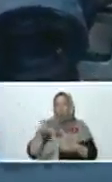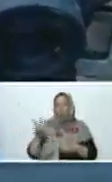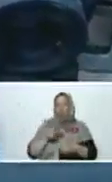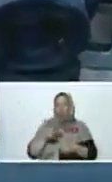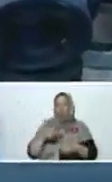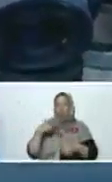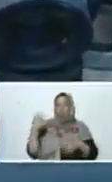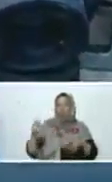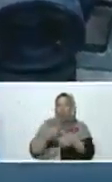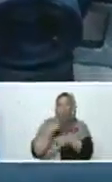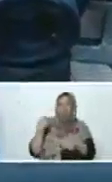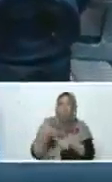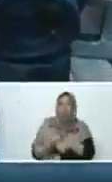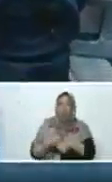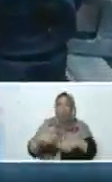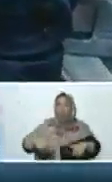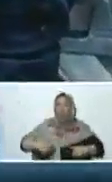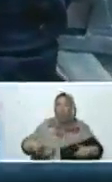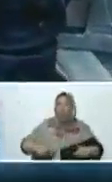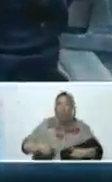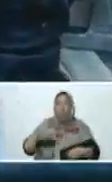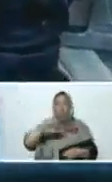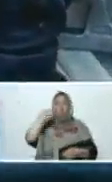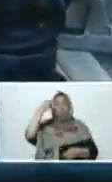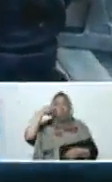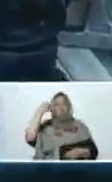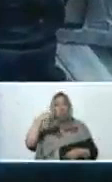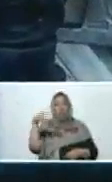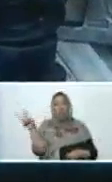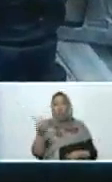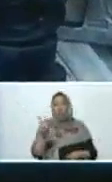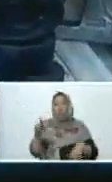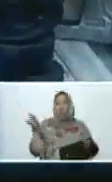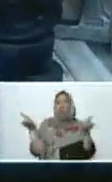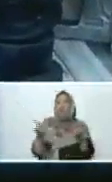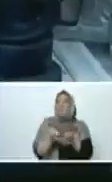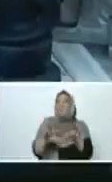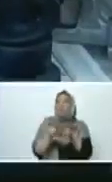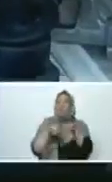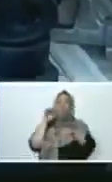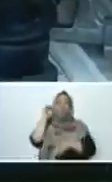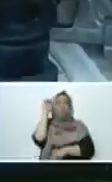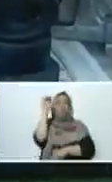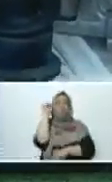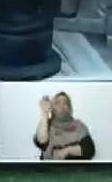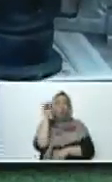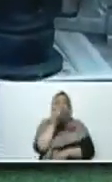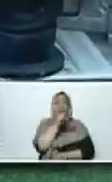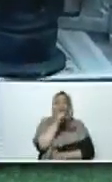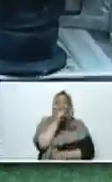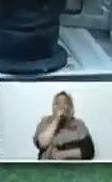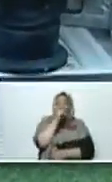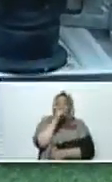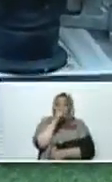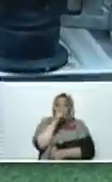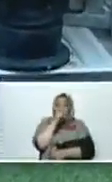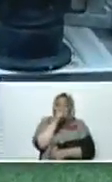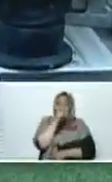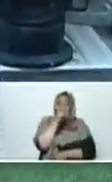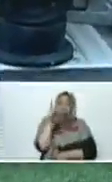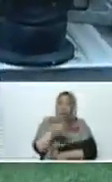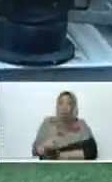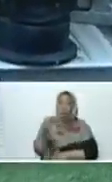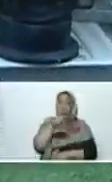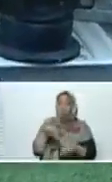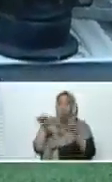determinación, con coraje y conciencia venezolana. El mismo destino van a tener las ruedas de todo